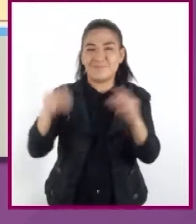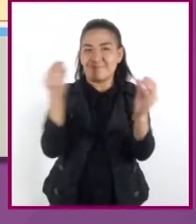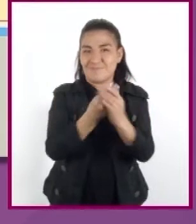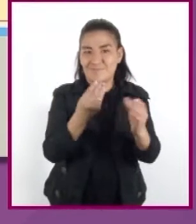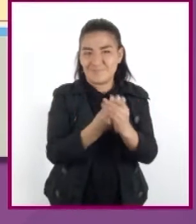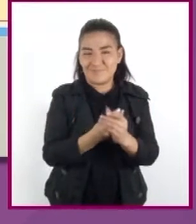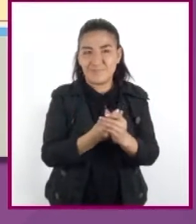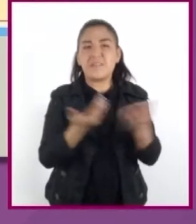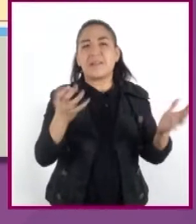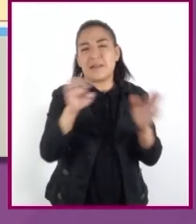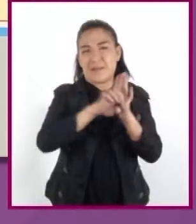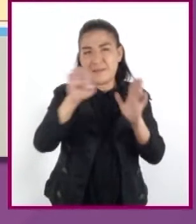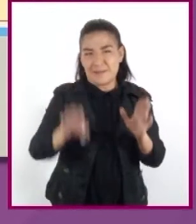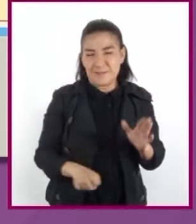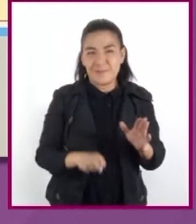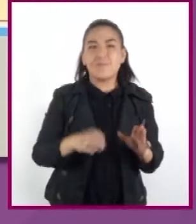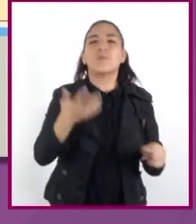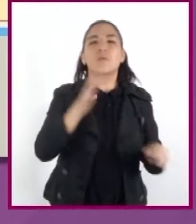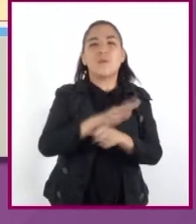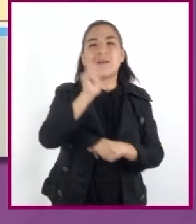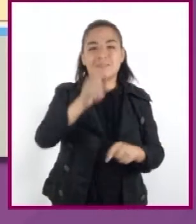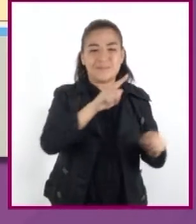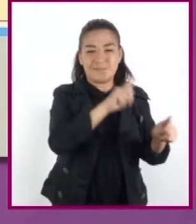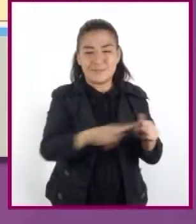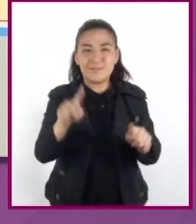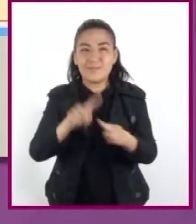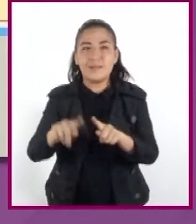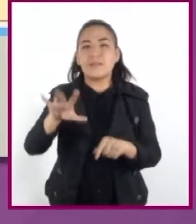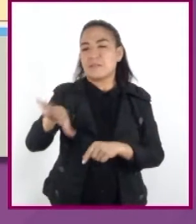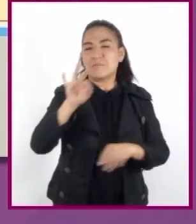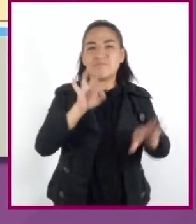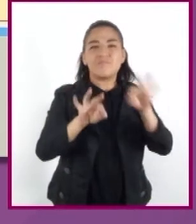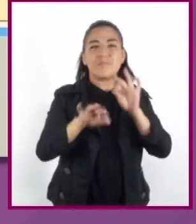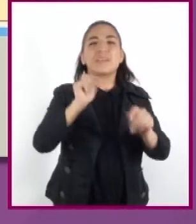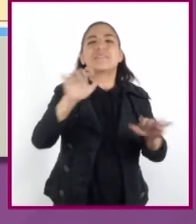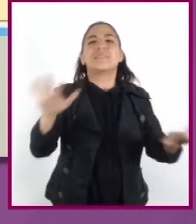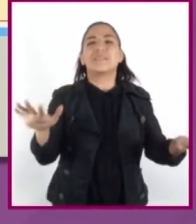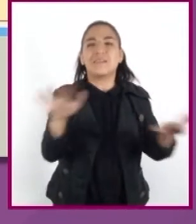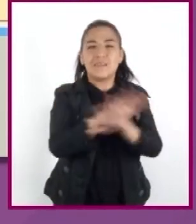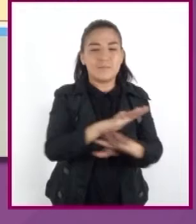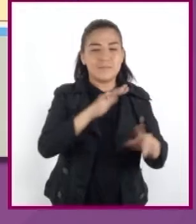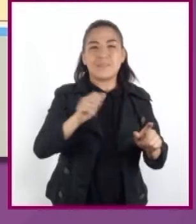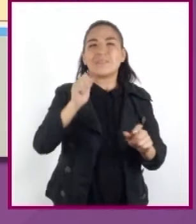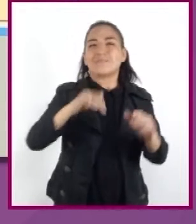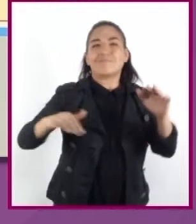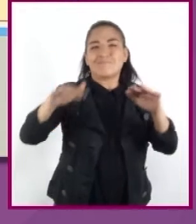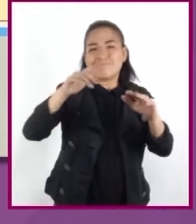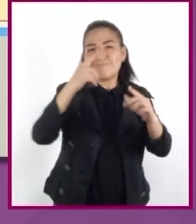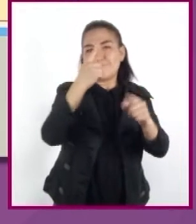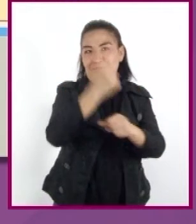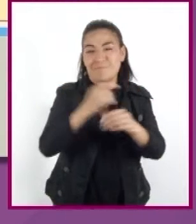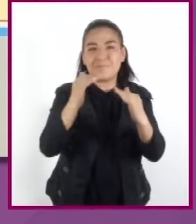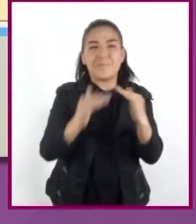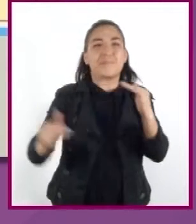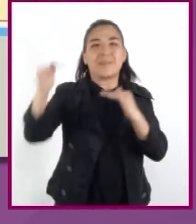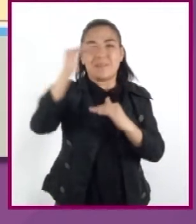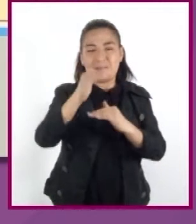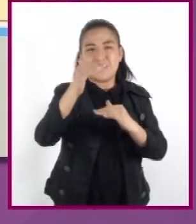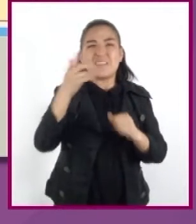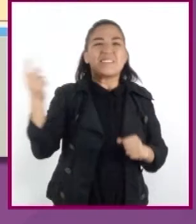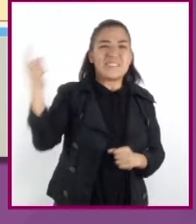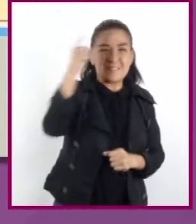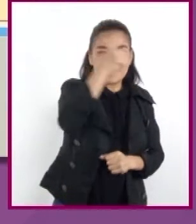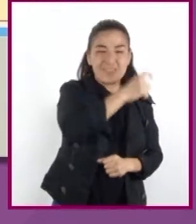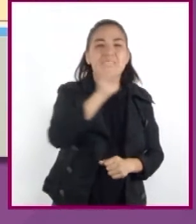Por ejemplo, algunas periodizaciones toman en cuenta los cambios en la base de subsistencia, en la complejidad